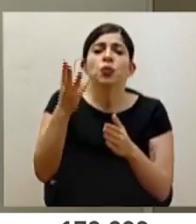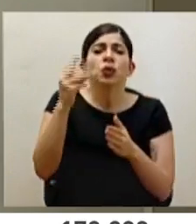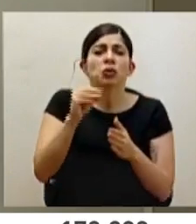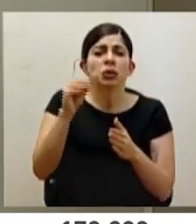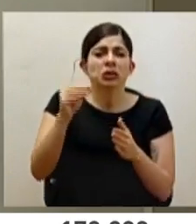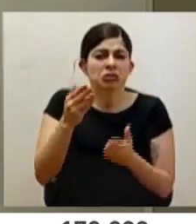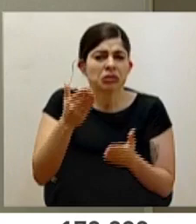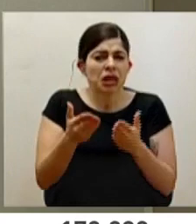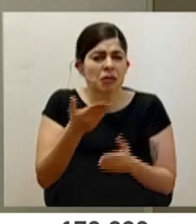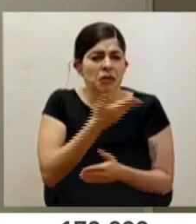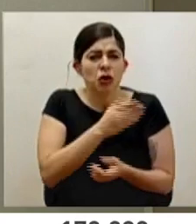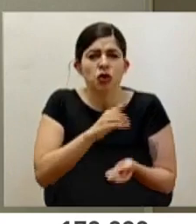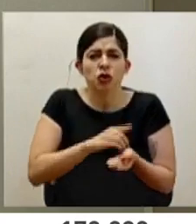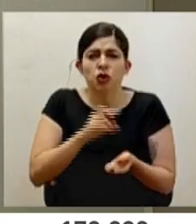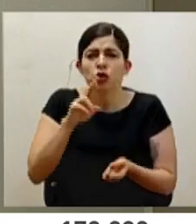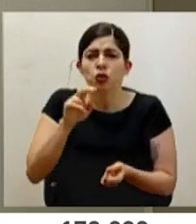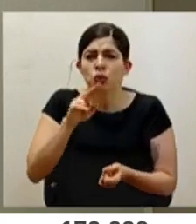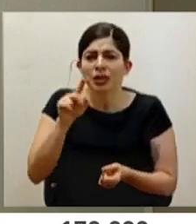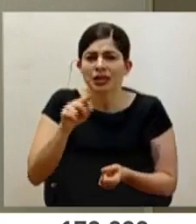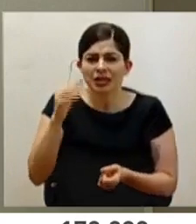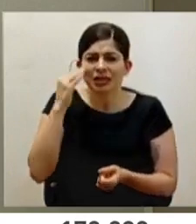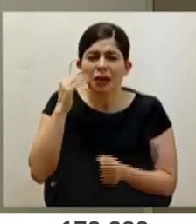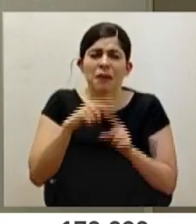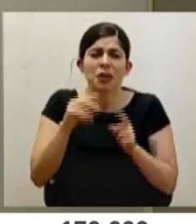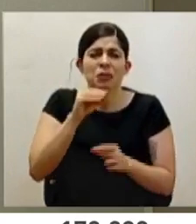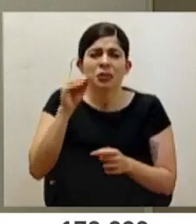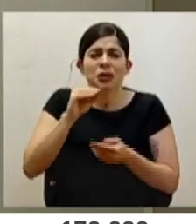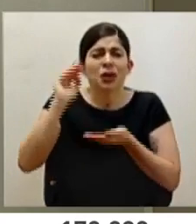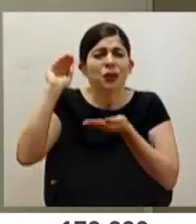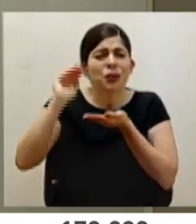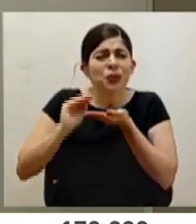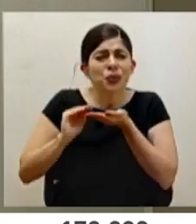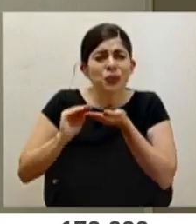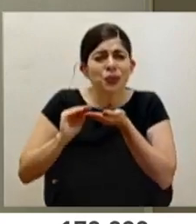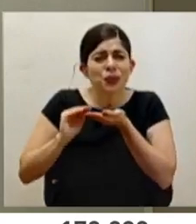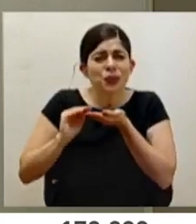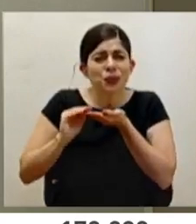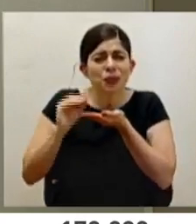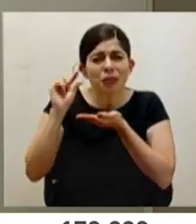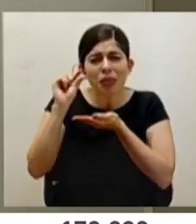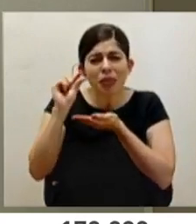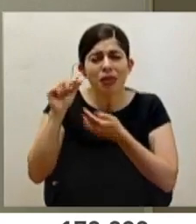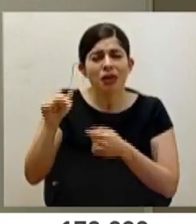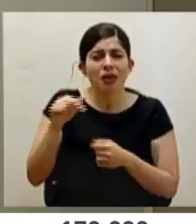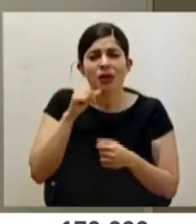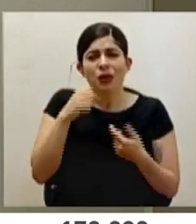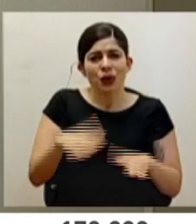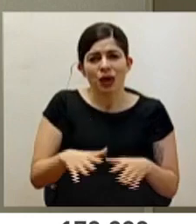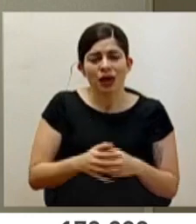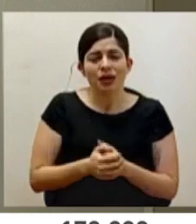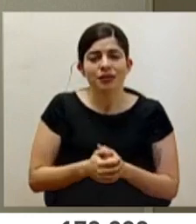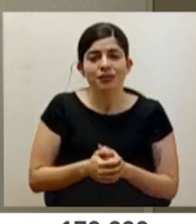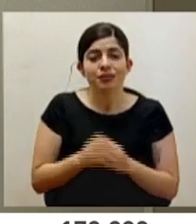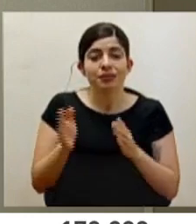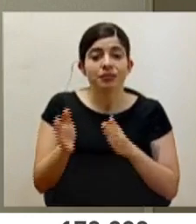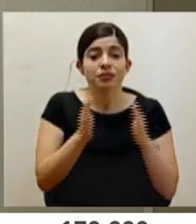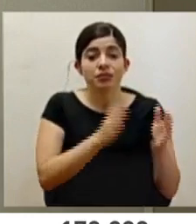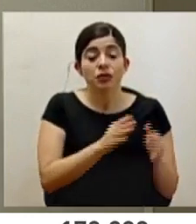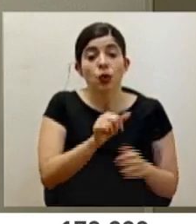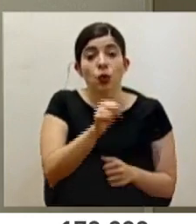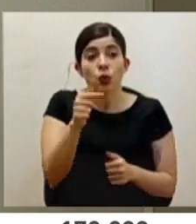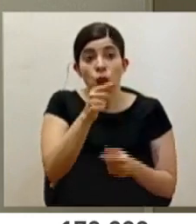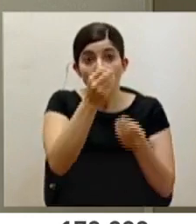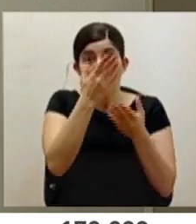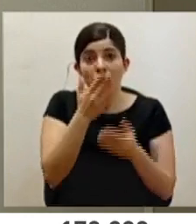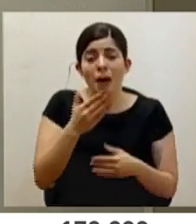pues tal vez el doctor Ruiz pueda referirse exactamente, pero sí es un porcentaje muy reducido los que se han negado. Y con respecto a lo que usted me